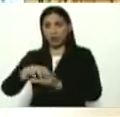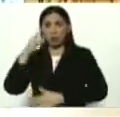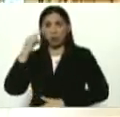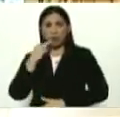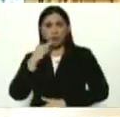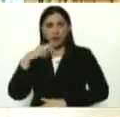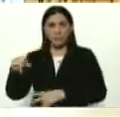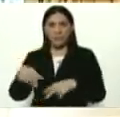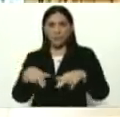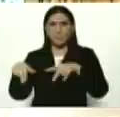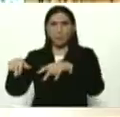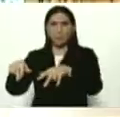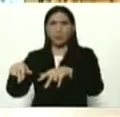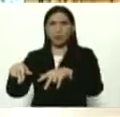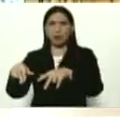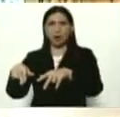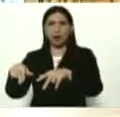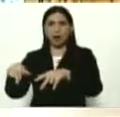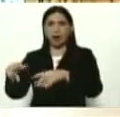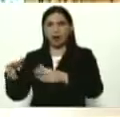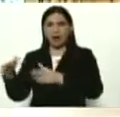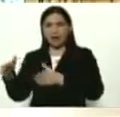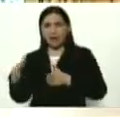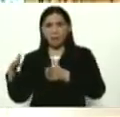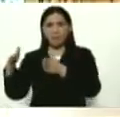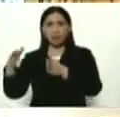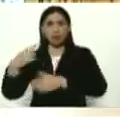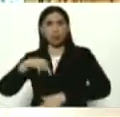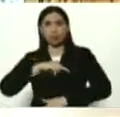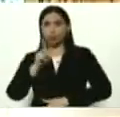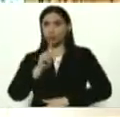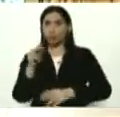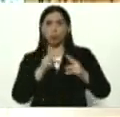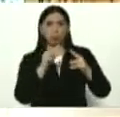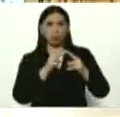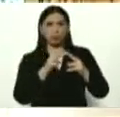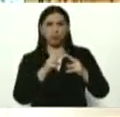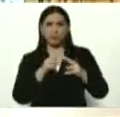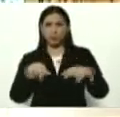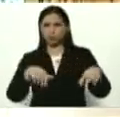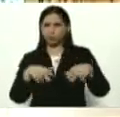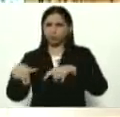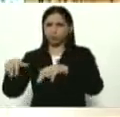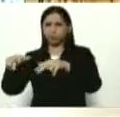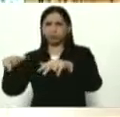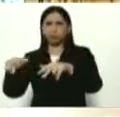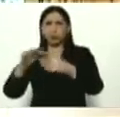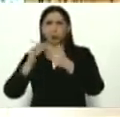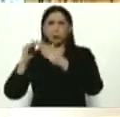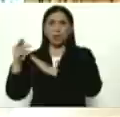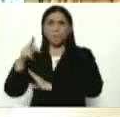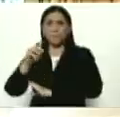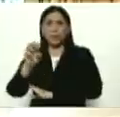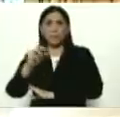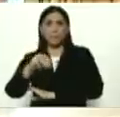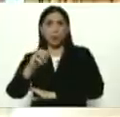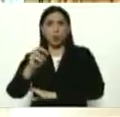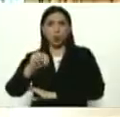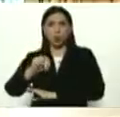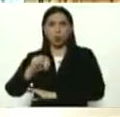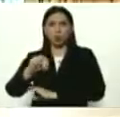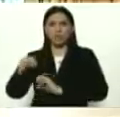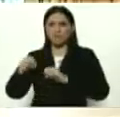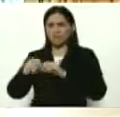por unas trochas que no conocíamos. Y pasaban por una comunidad Pemón. Pemón. Infectaron la